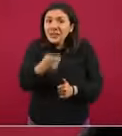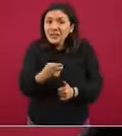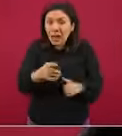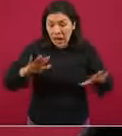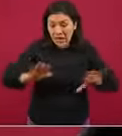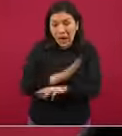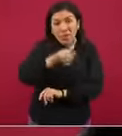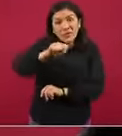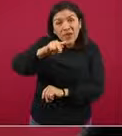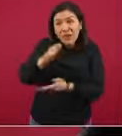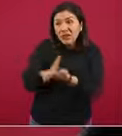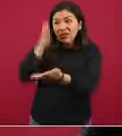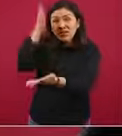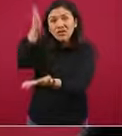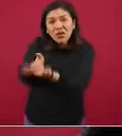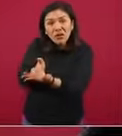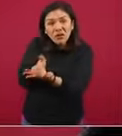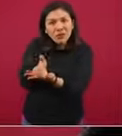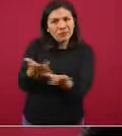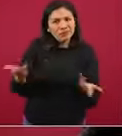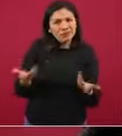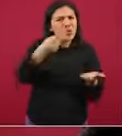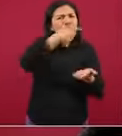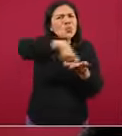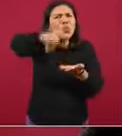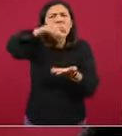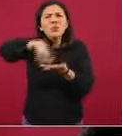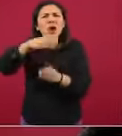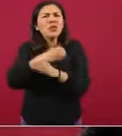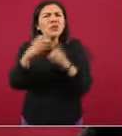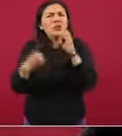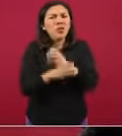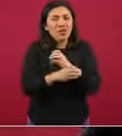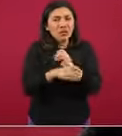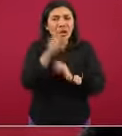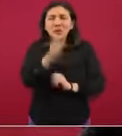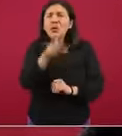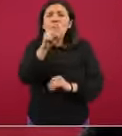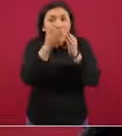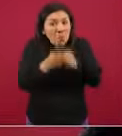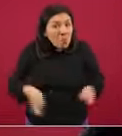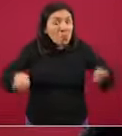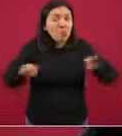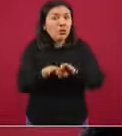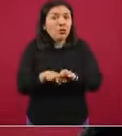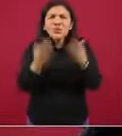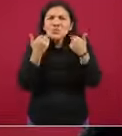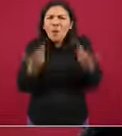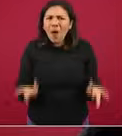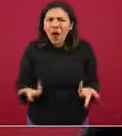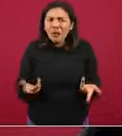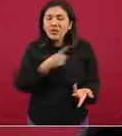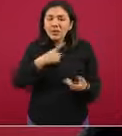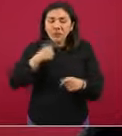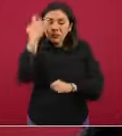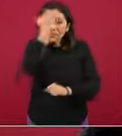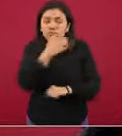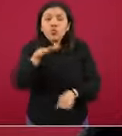un televisor, el ir a hacer una compra que no sea, es no esencial. Califiquen lo esencial,